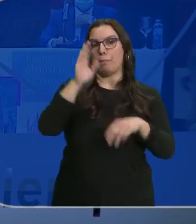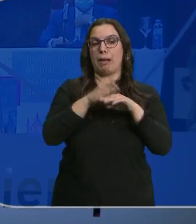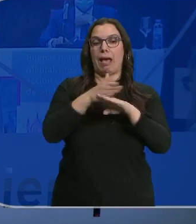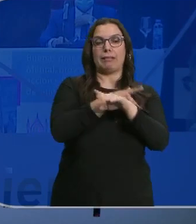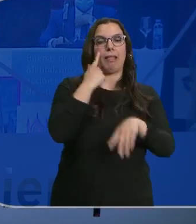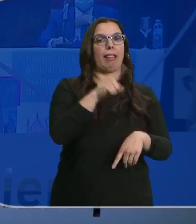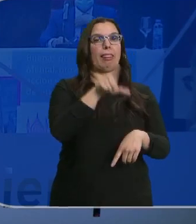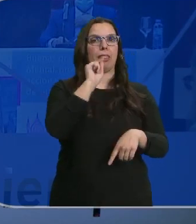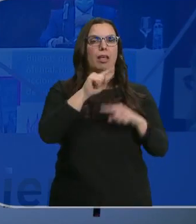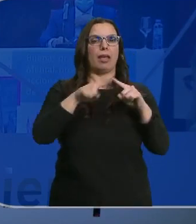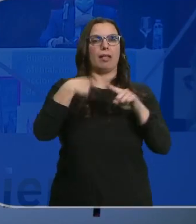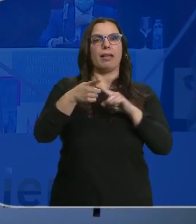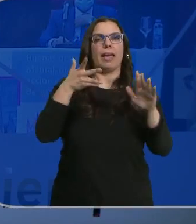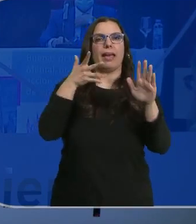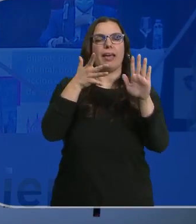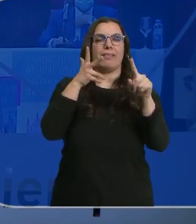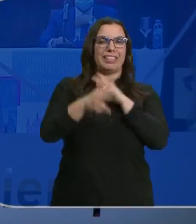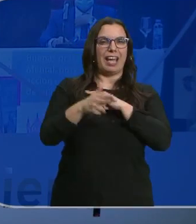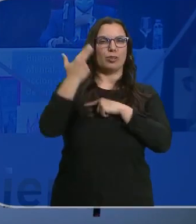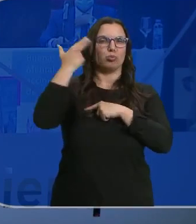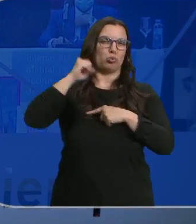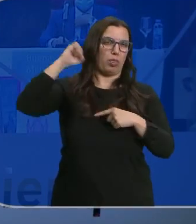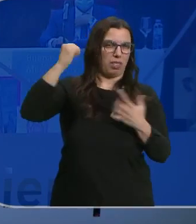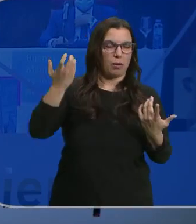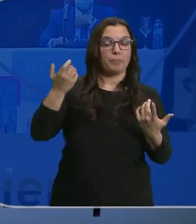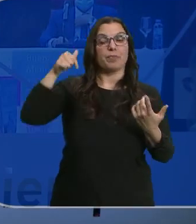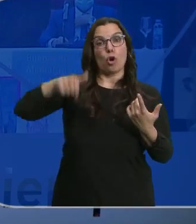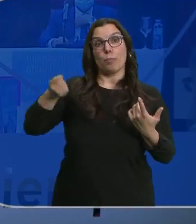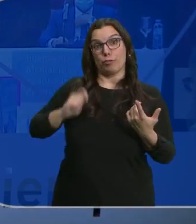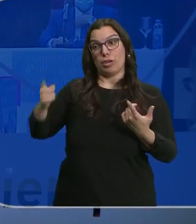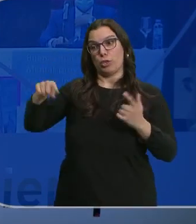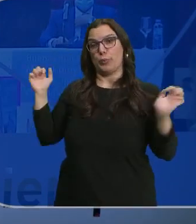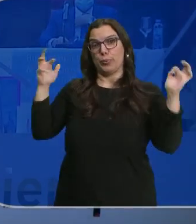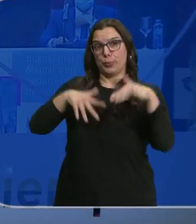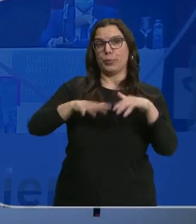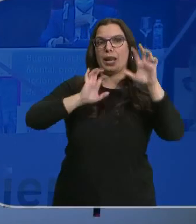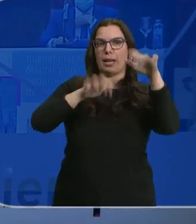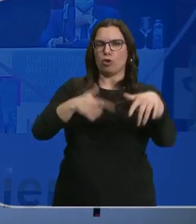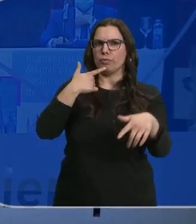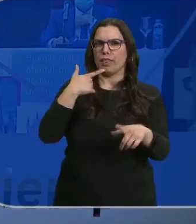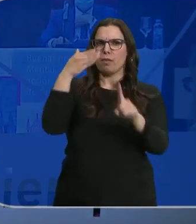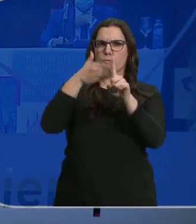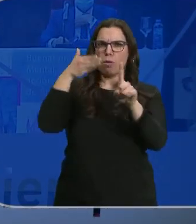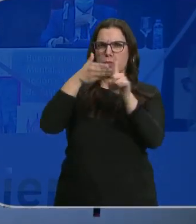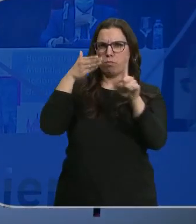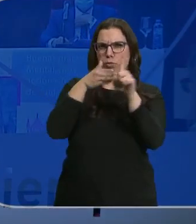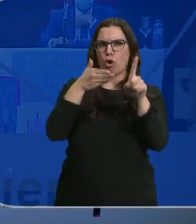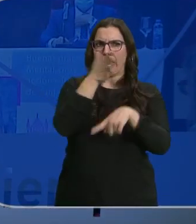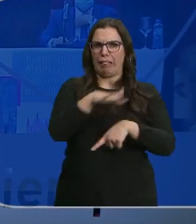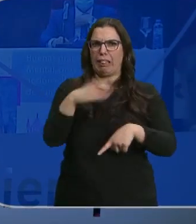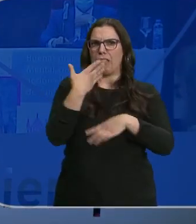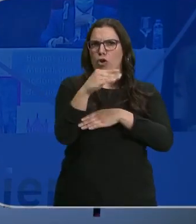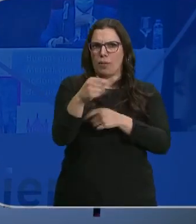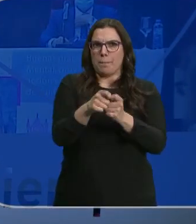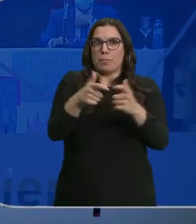conductas suicidas en los menores. Estos profesionales, reunidos hoy en León, alertan del aumento de casos de bullying y ciberbullying a edades más tempranas